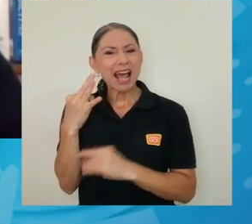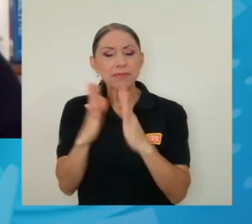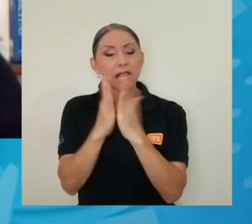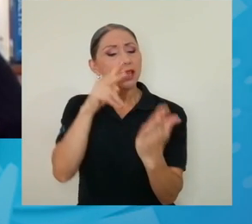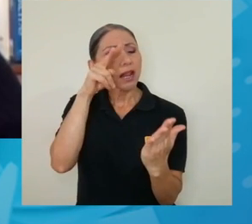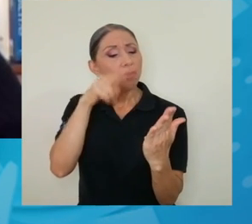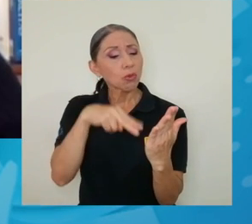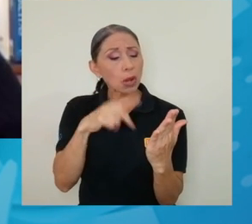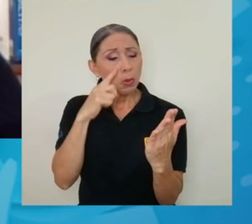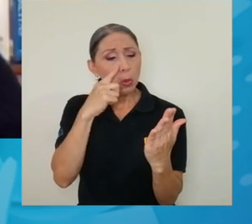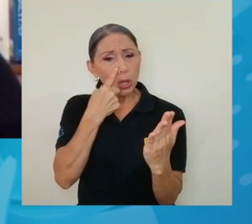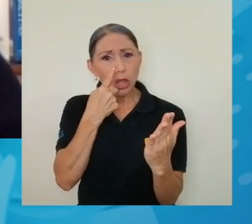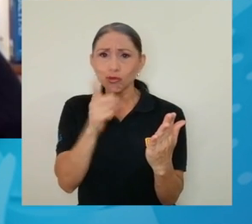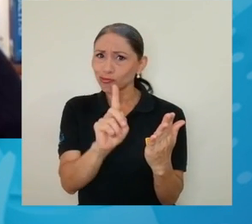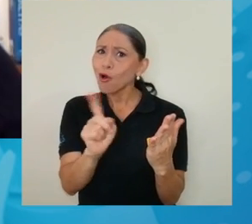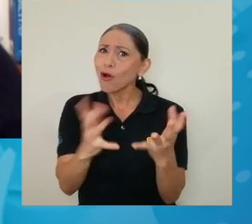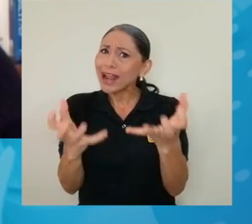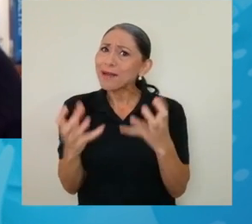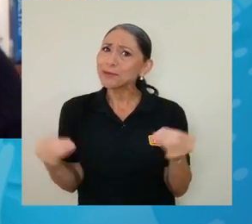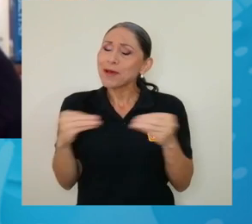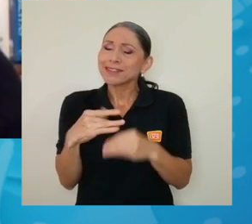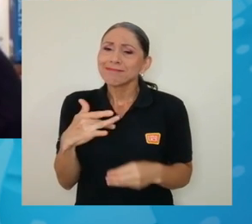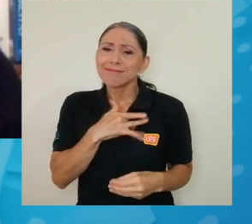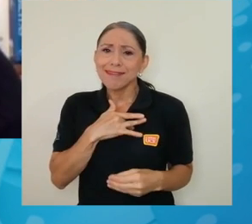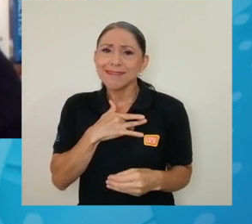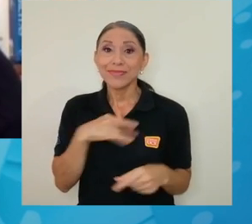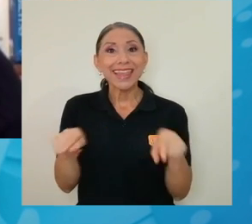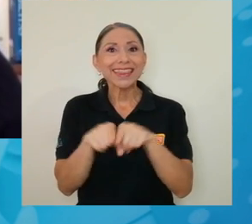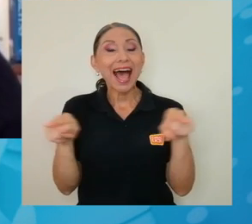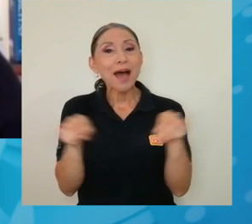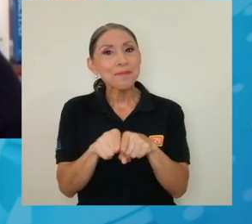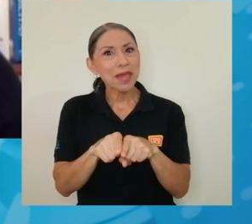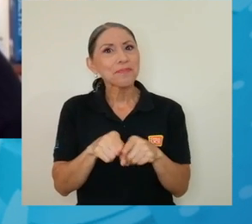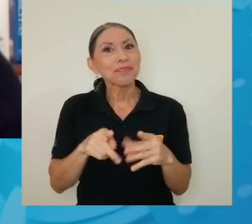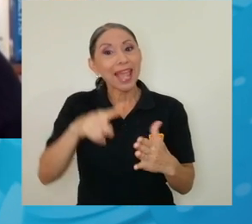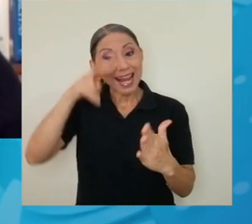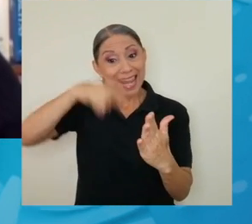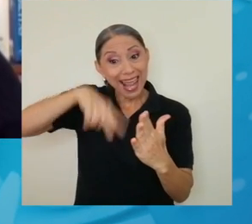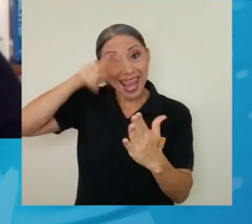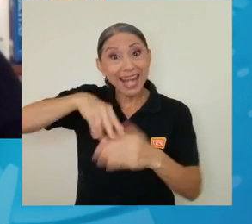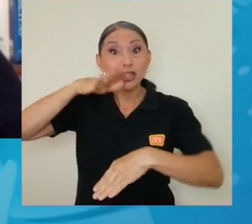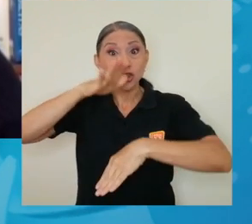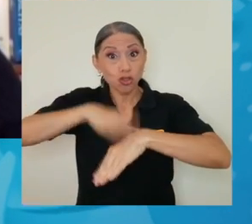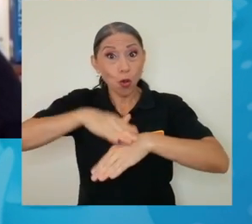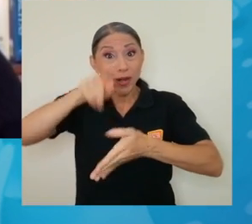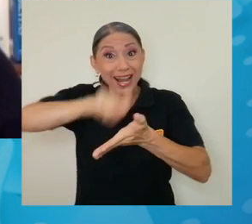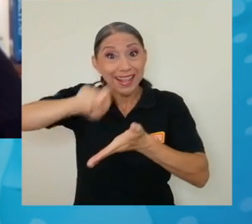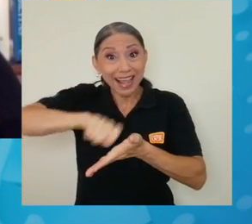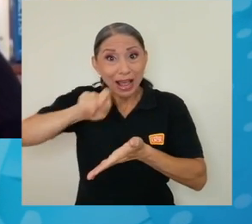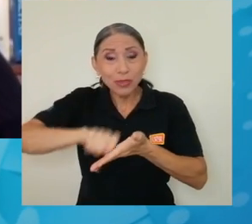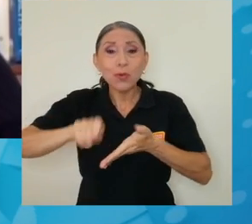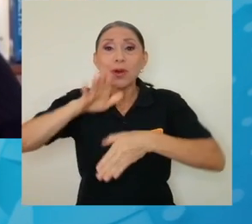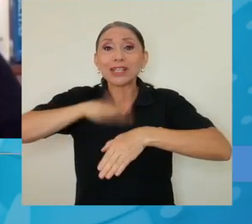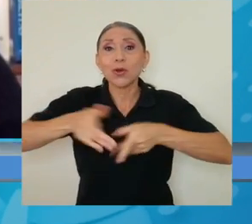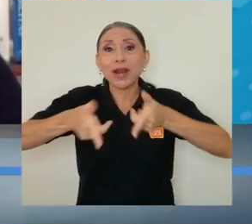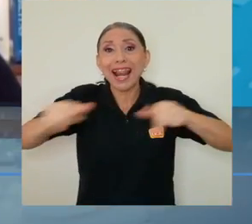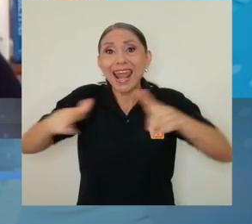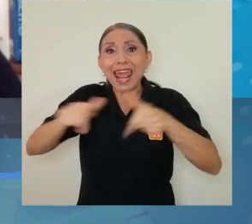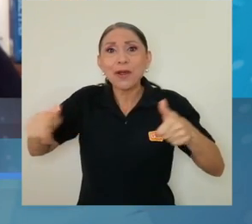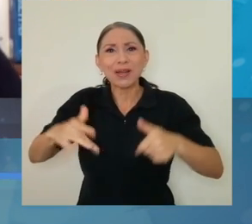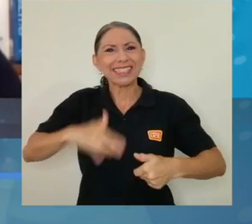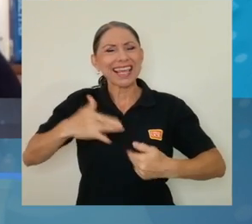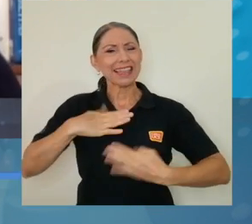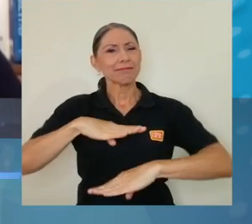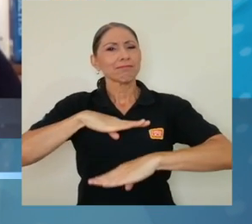literatura como algo aburrido. También queremos que leer sobre literatura y las lenguas sea un placer en sí